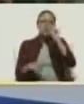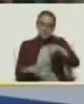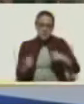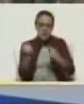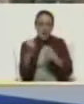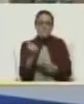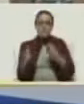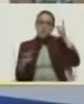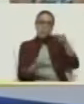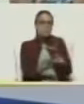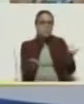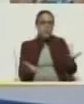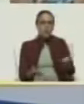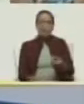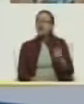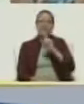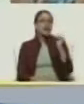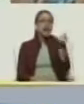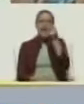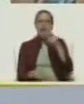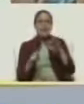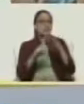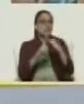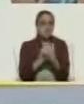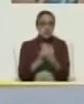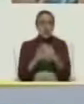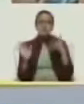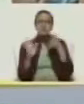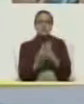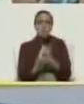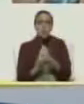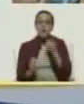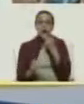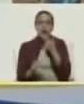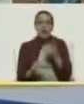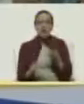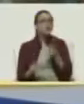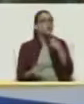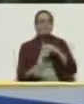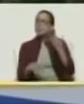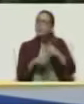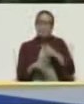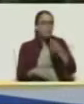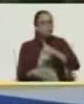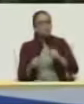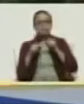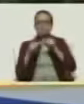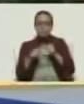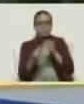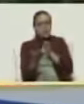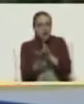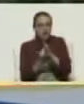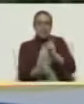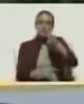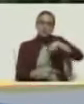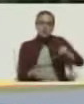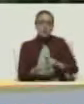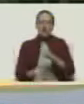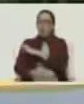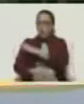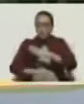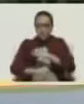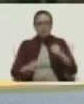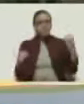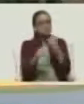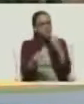Que como yo digo, nada nos va a detener. Un incidente, un accidente es para seguir adelante, para fortalecernos. Y